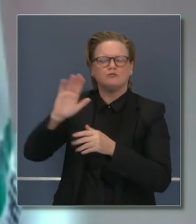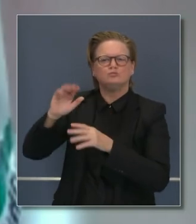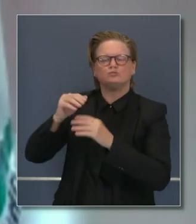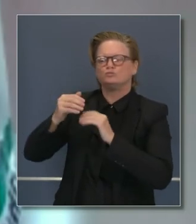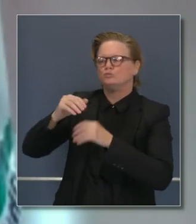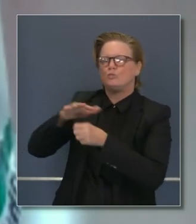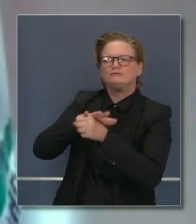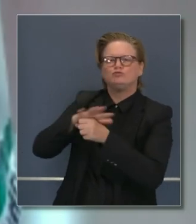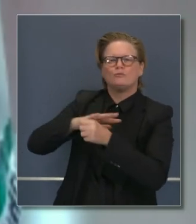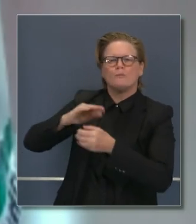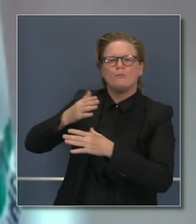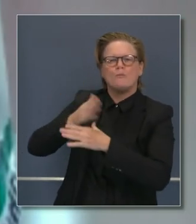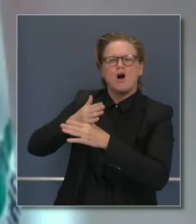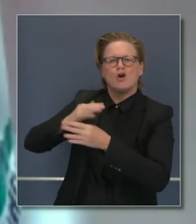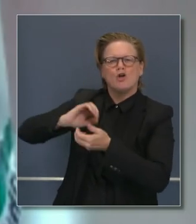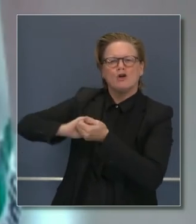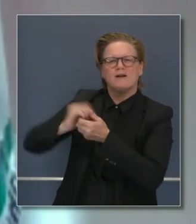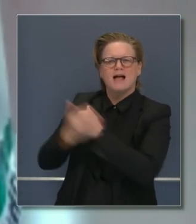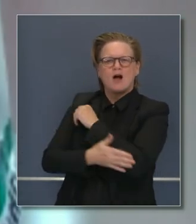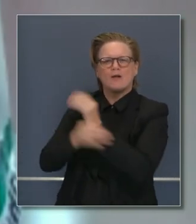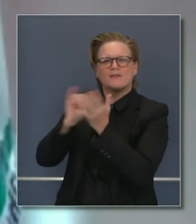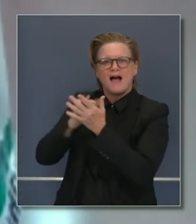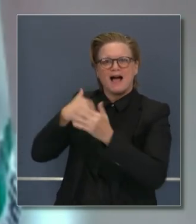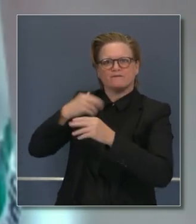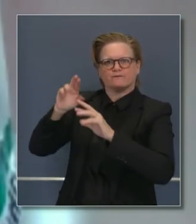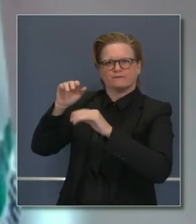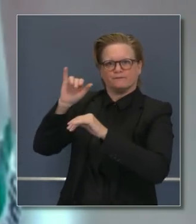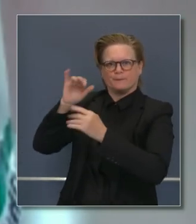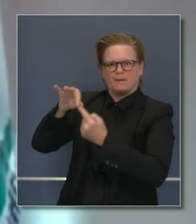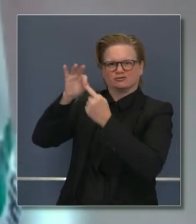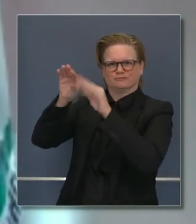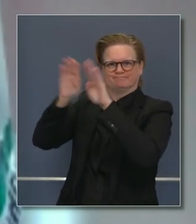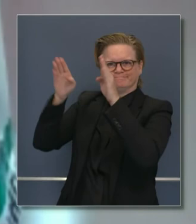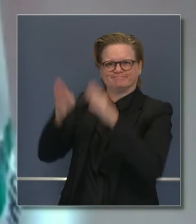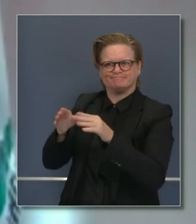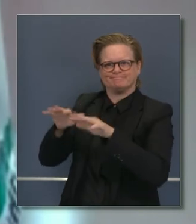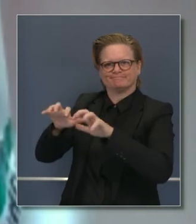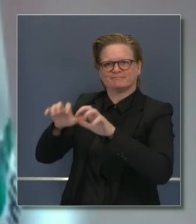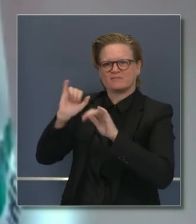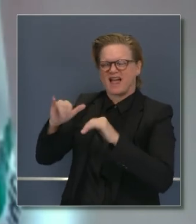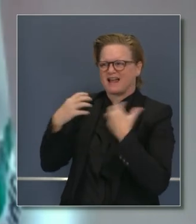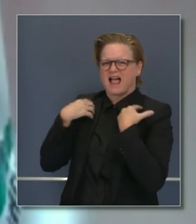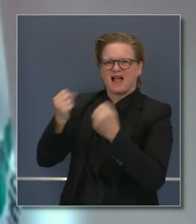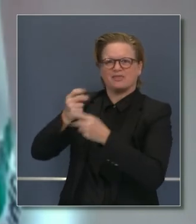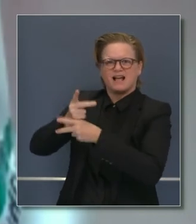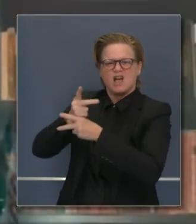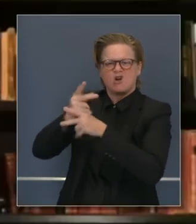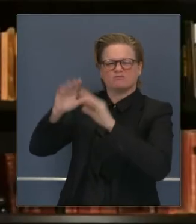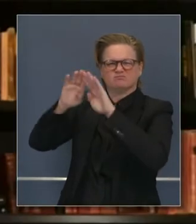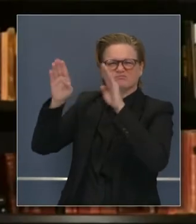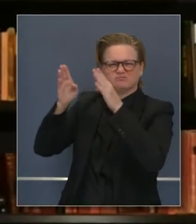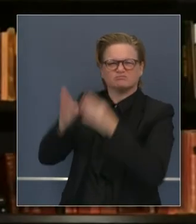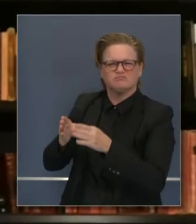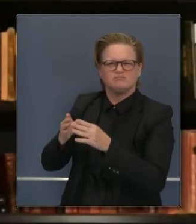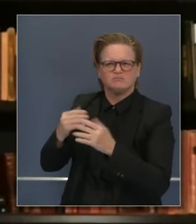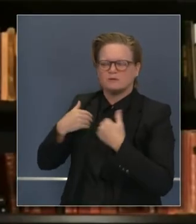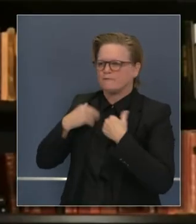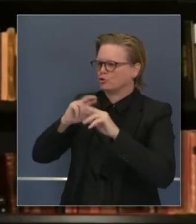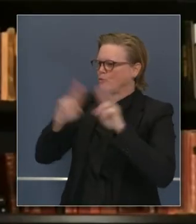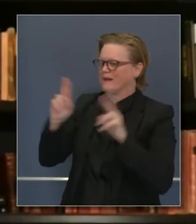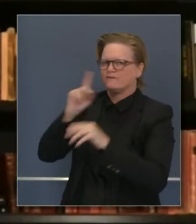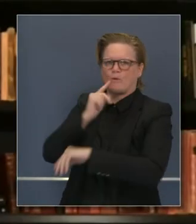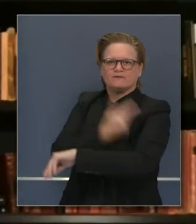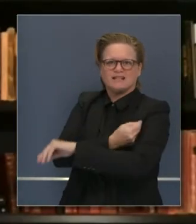condado y que los condados tengan sus propias instalaciones de salud que van a administrar la vacuna, al fin de cuentas.